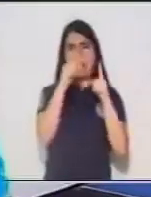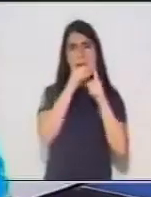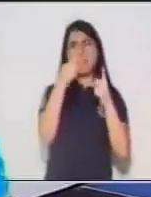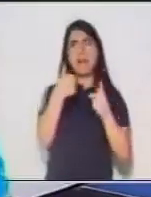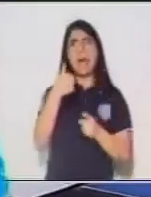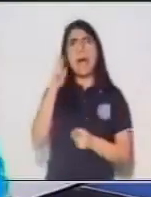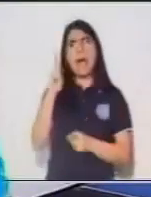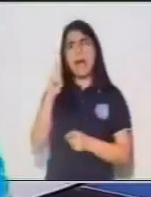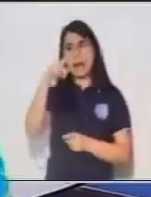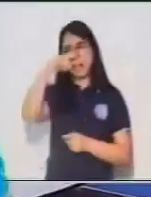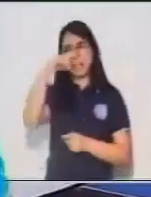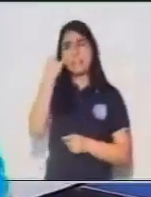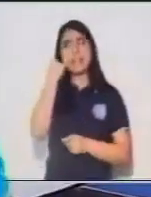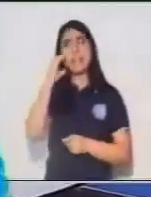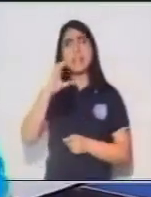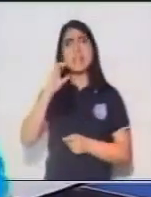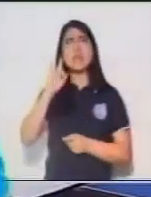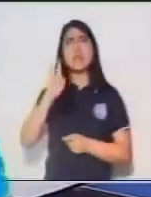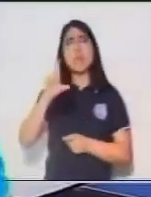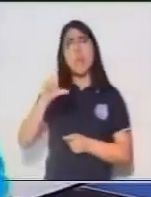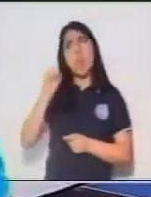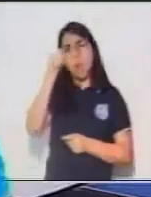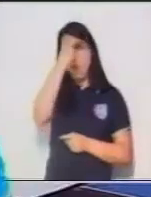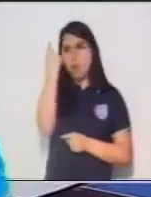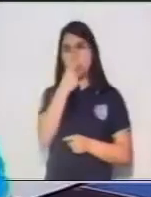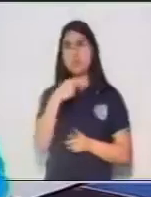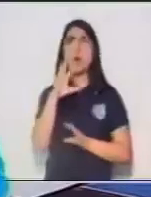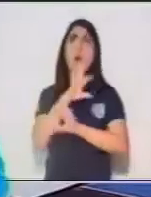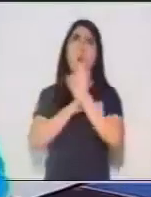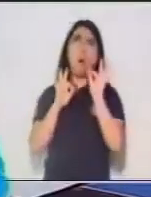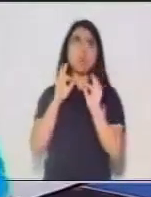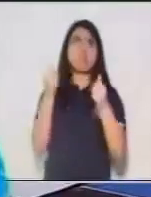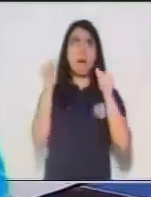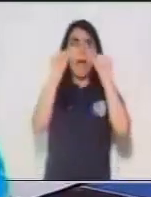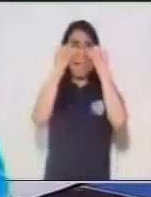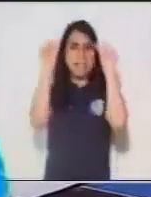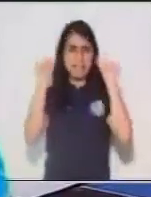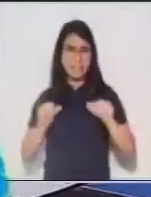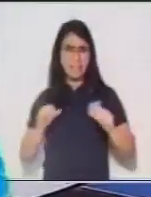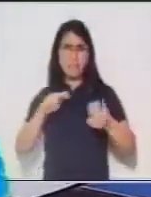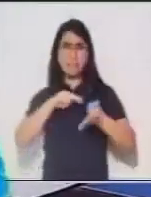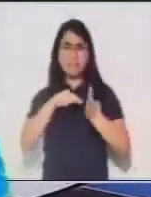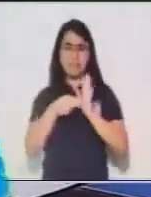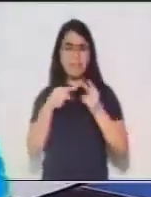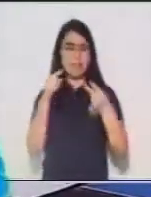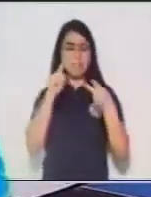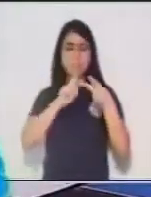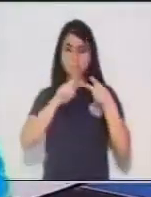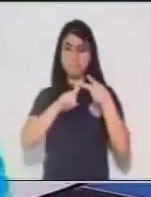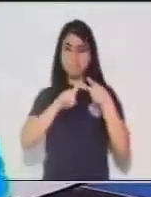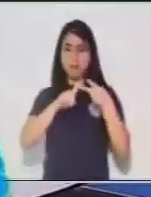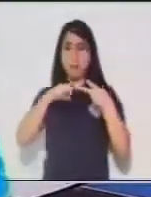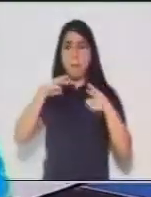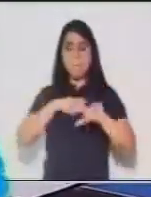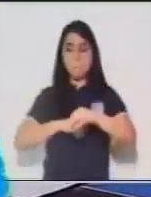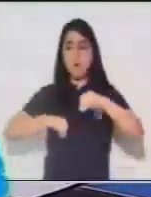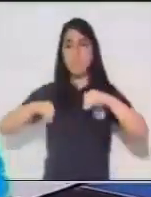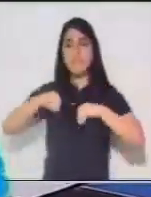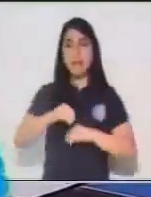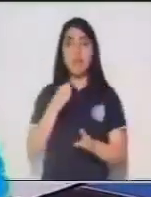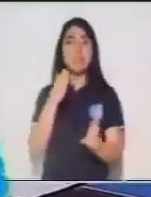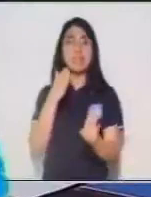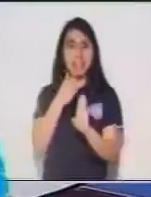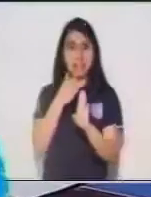y en el caso de modificador indirecto pues lo identificamos porque va la palabra de enlace antes de la palabra